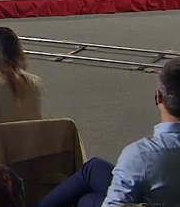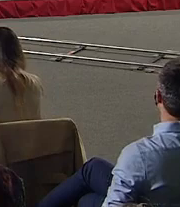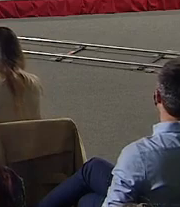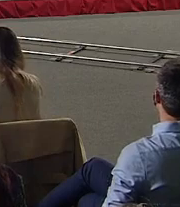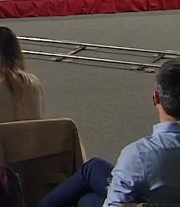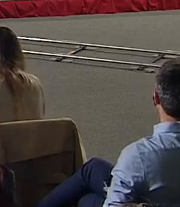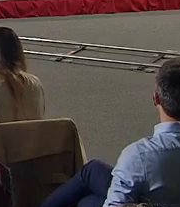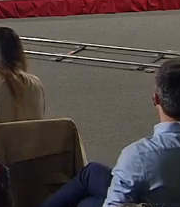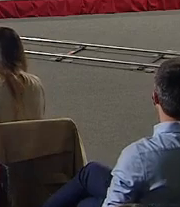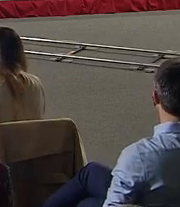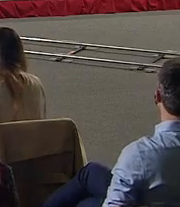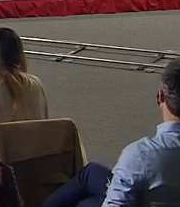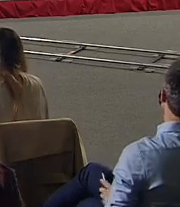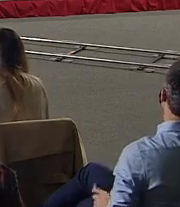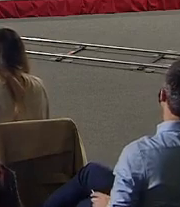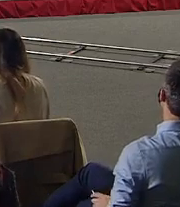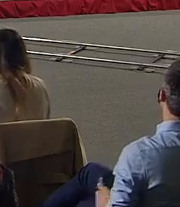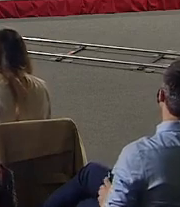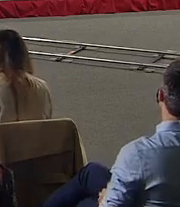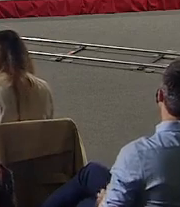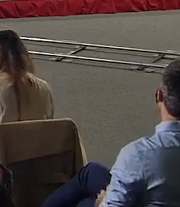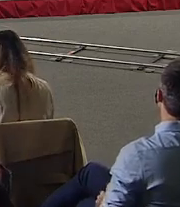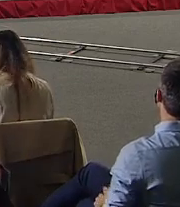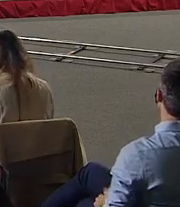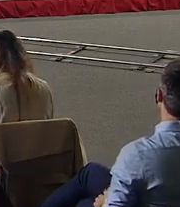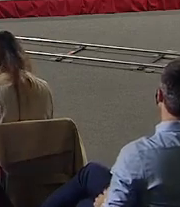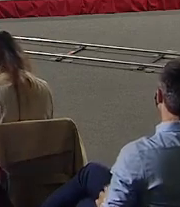Buenos días. Buenos días.